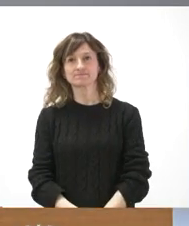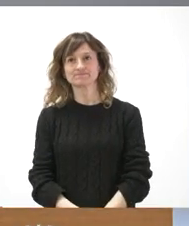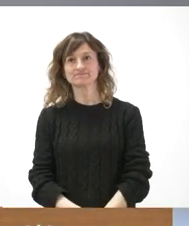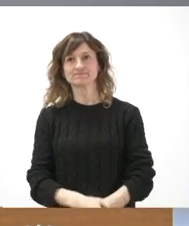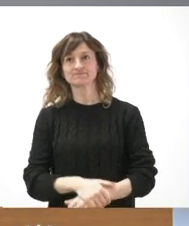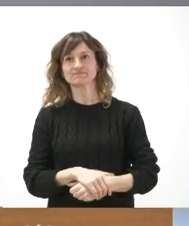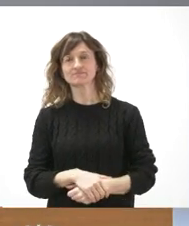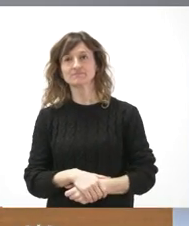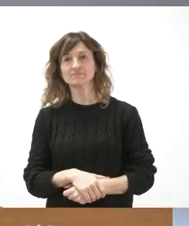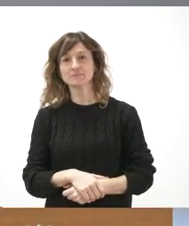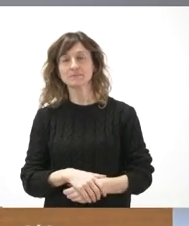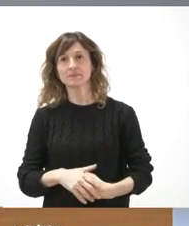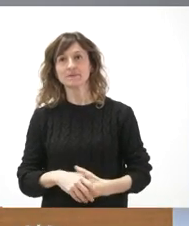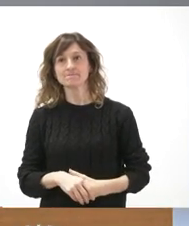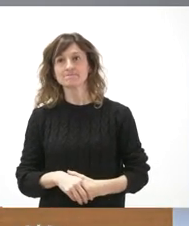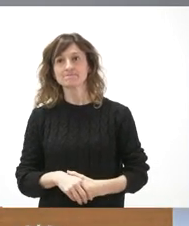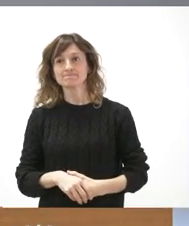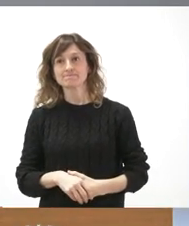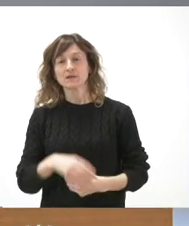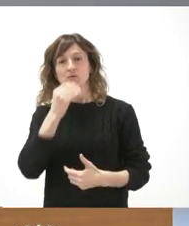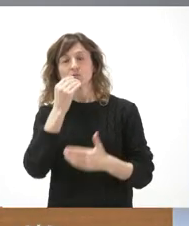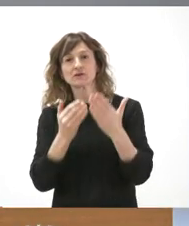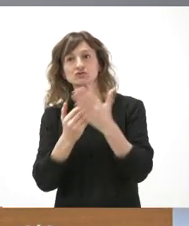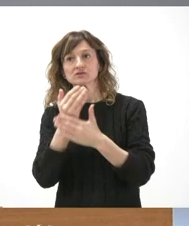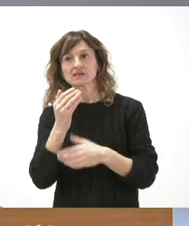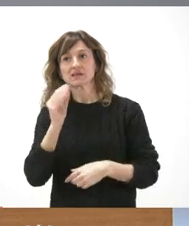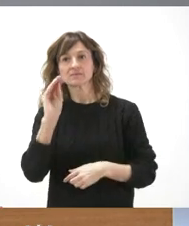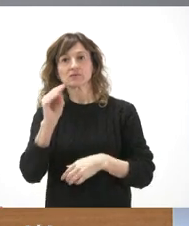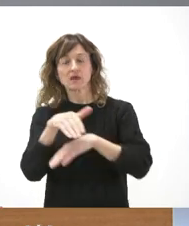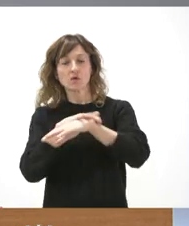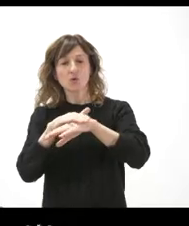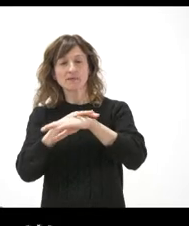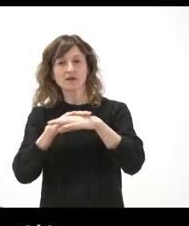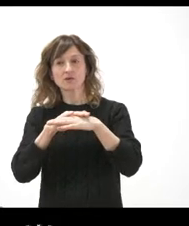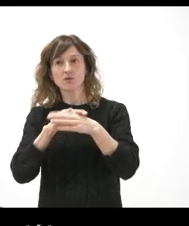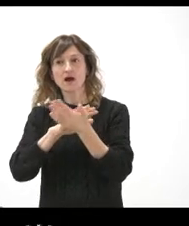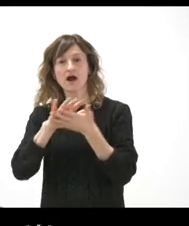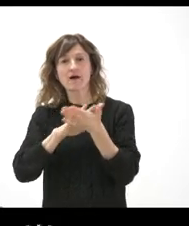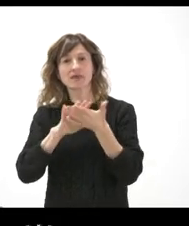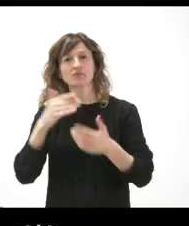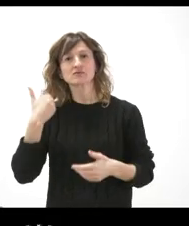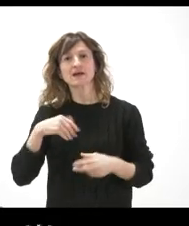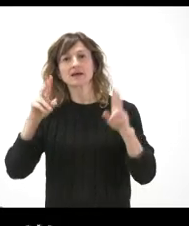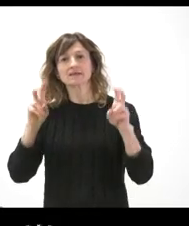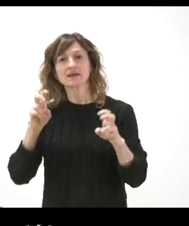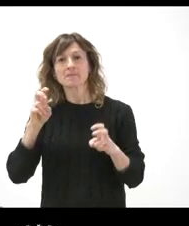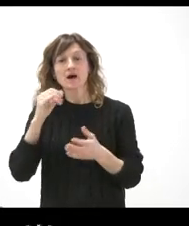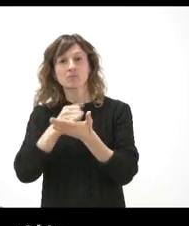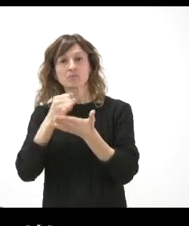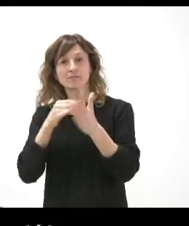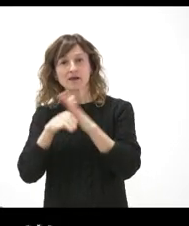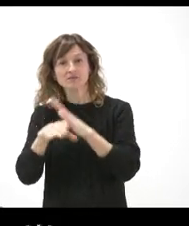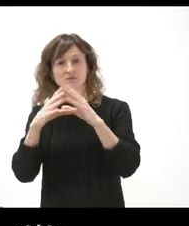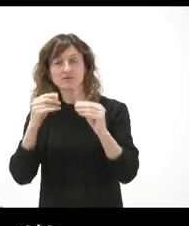días, portavoz. No, le iba a preguntar precisamente que el Gobierno ya ha hablado y o se ha pronunciado sobre este tema de la eva única y ha hablado de